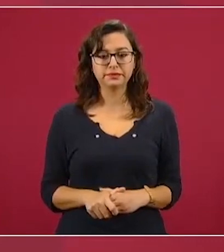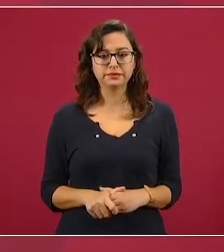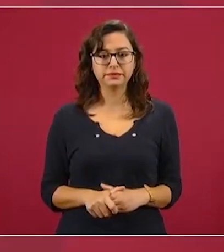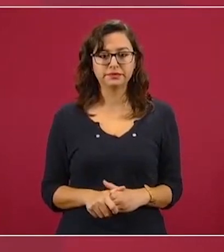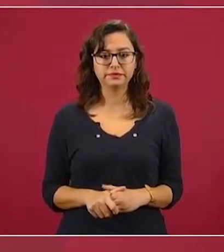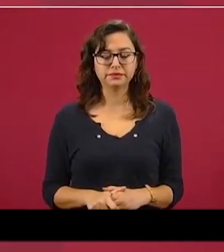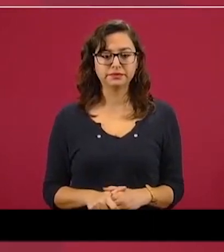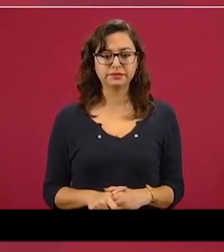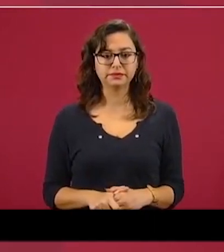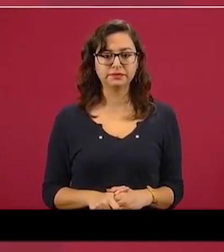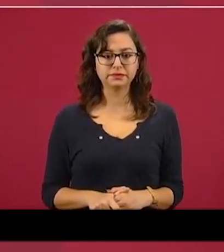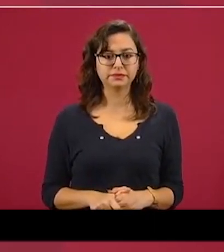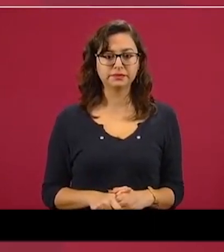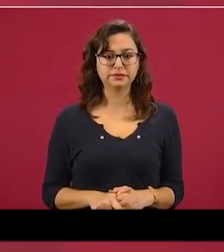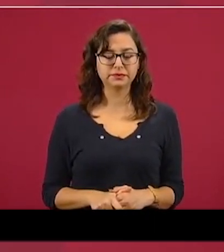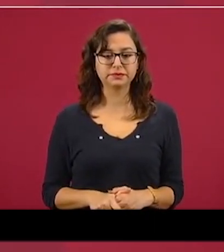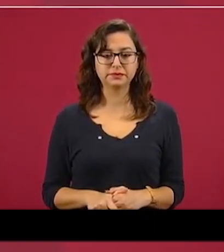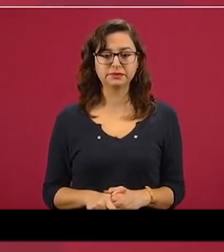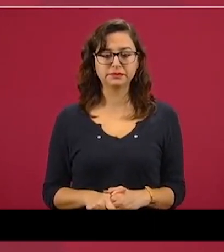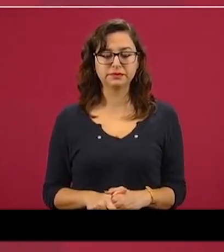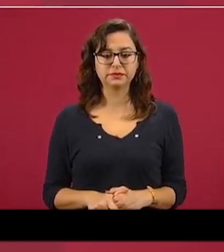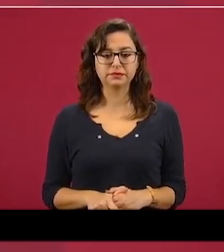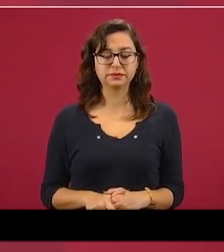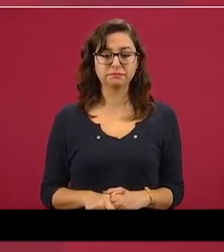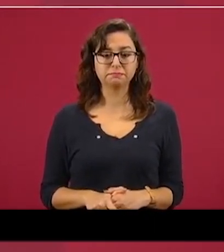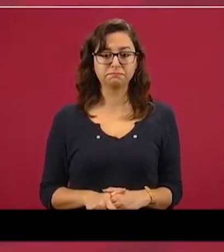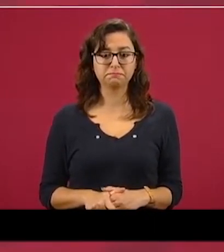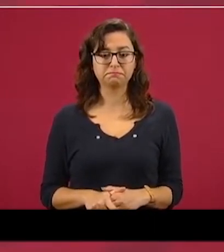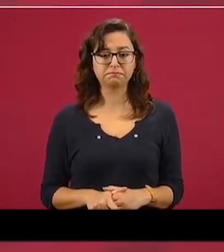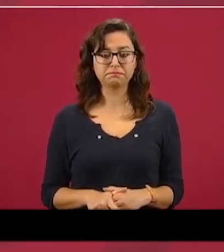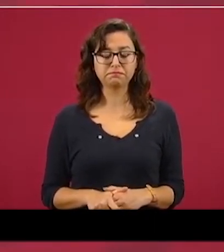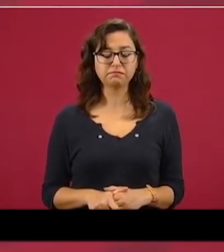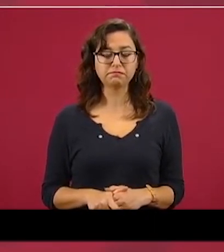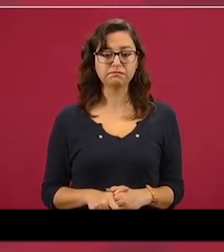No vamos nosotros a